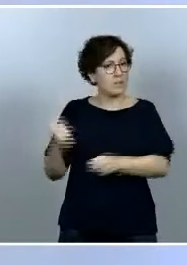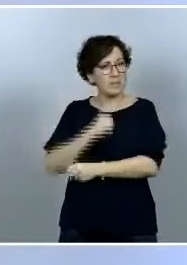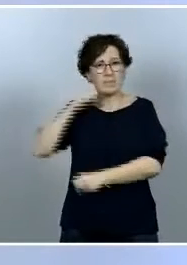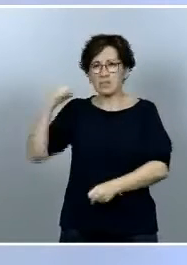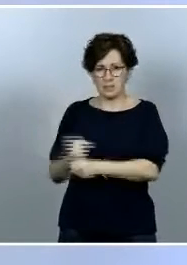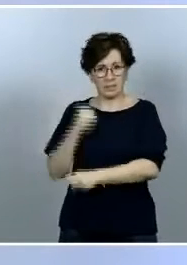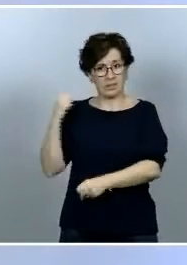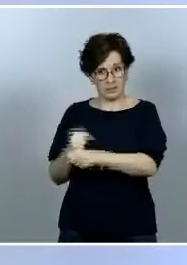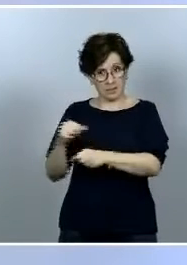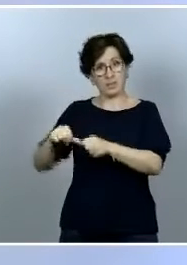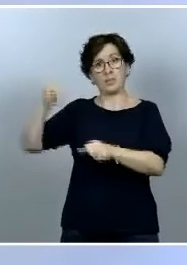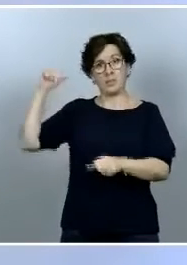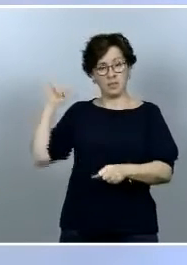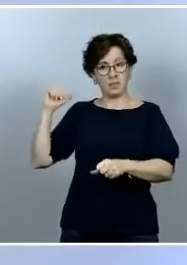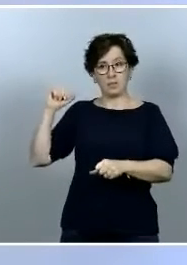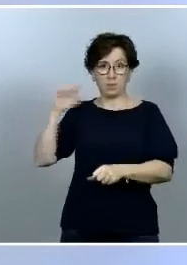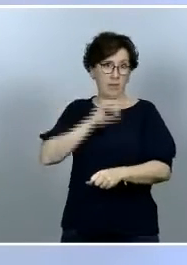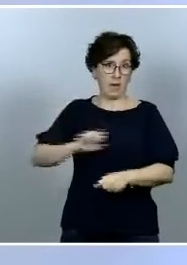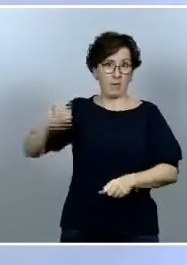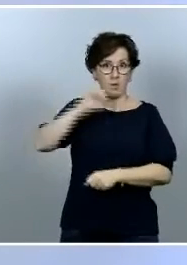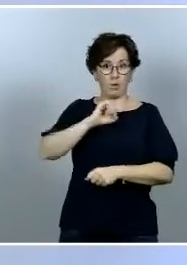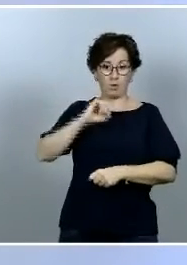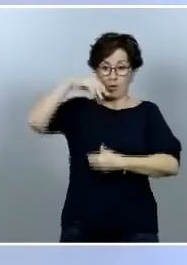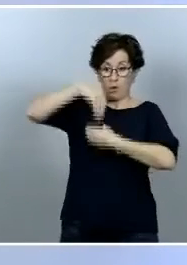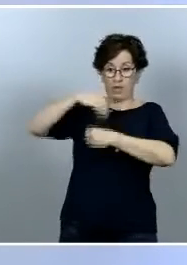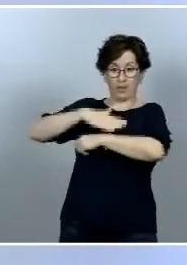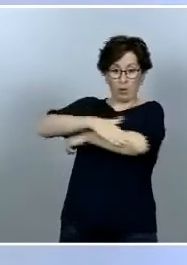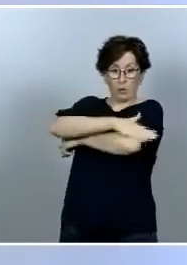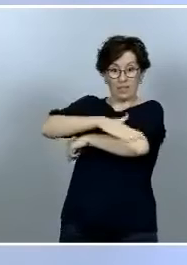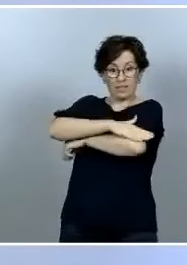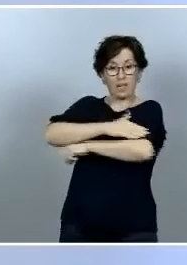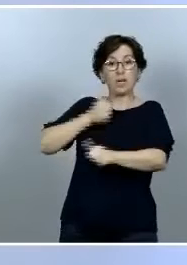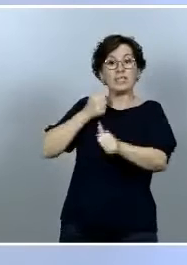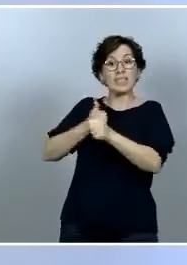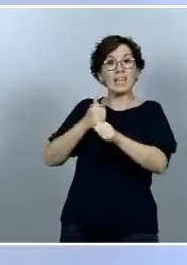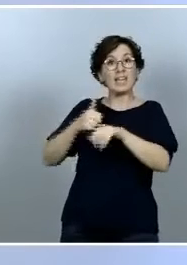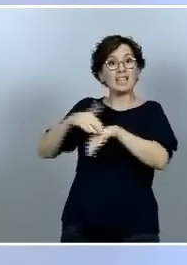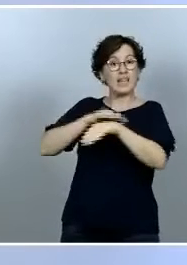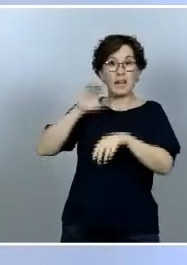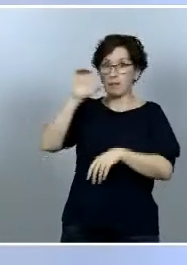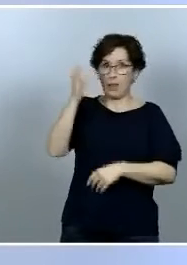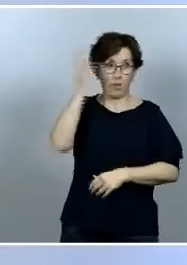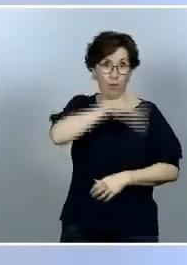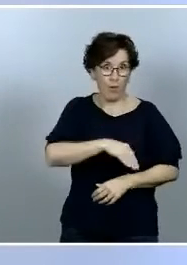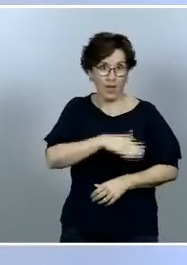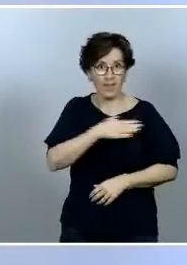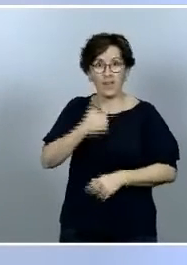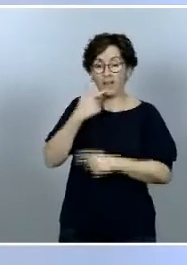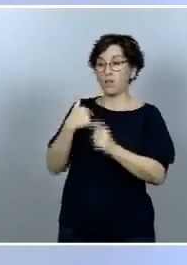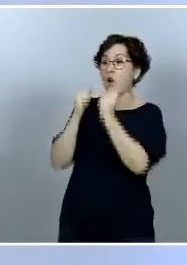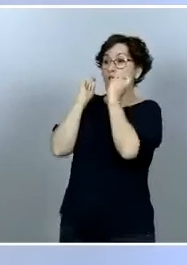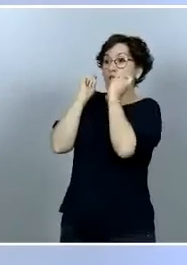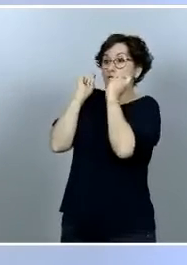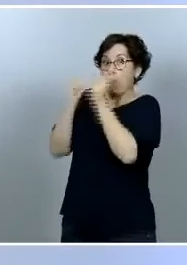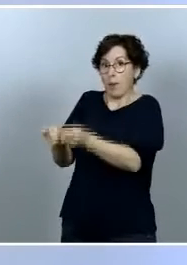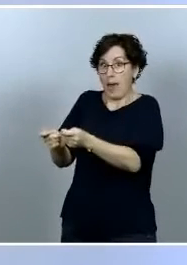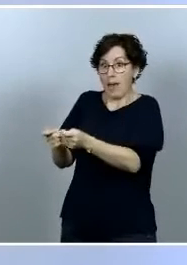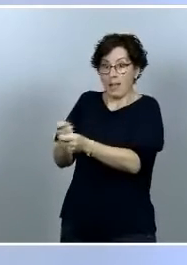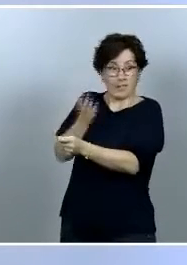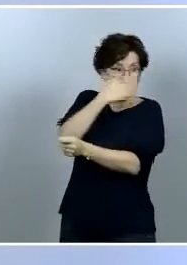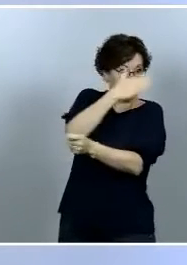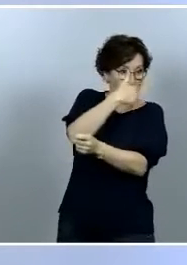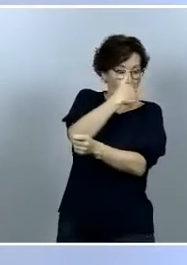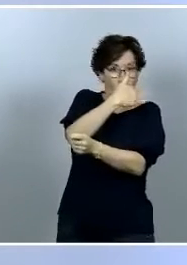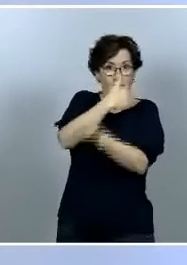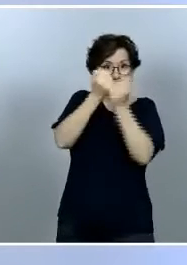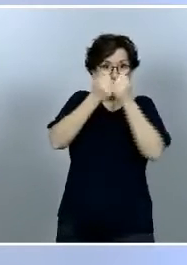está haciendo una magnífica labor en mi ministerio no hay ninguna secretaría de Estado por tanto es imposible que le pueda nombrar aquello que no se contempla en el organigrama de mi